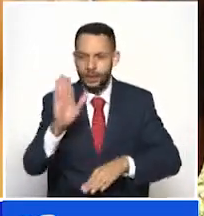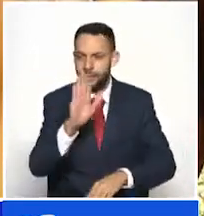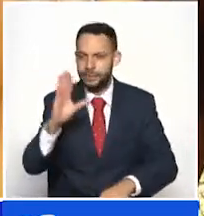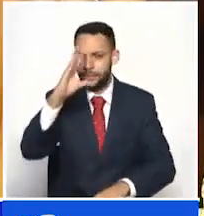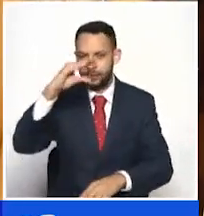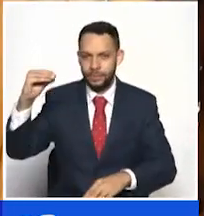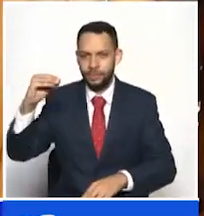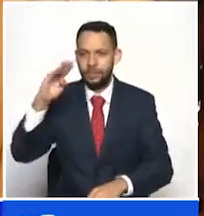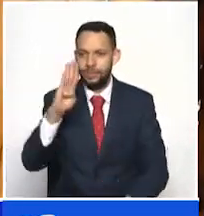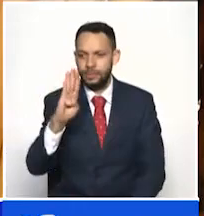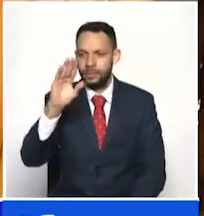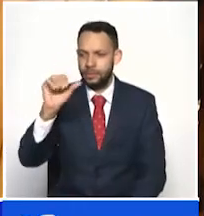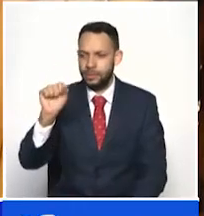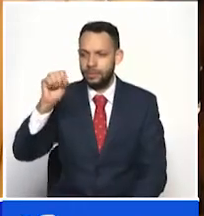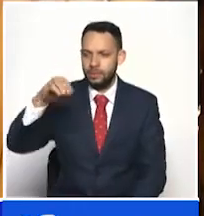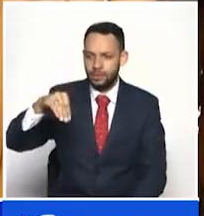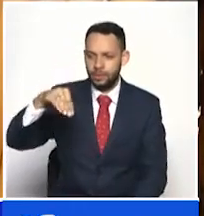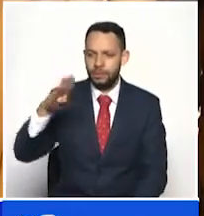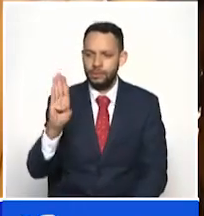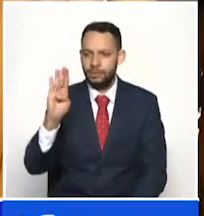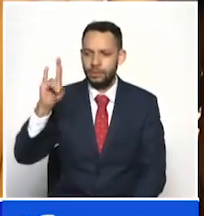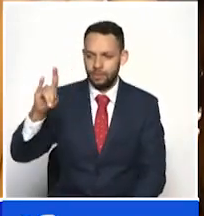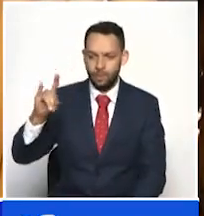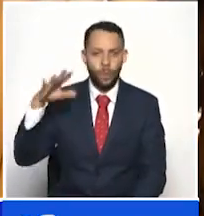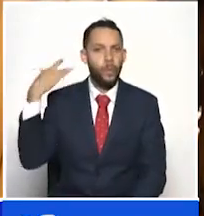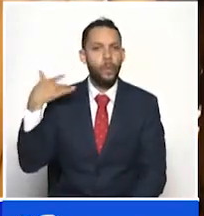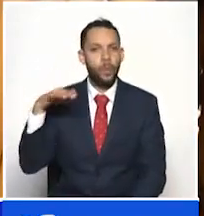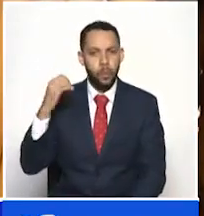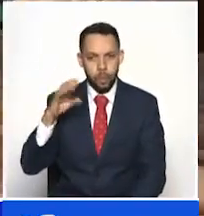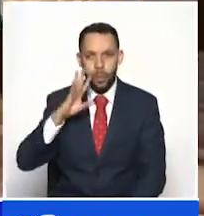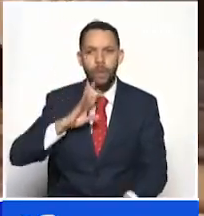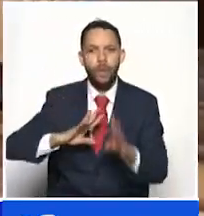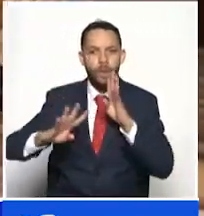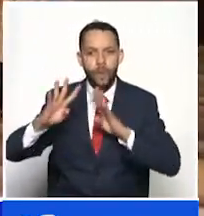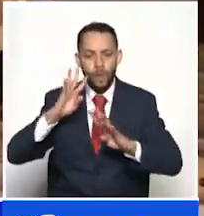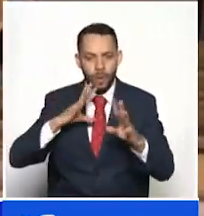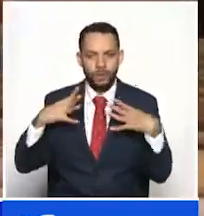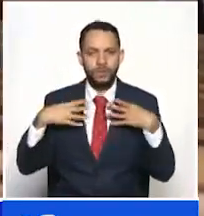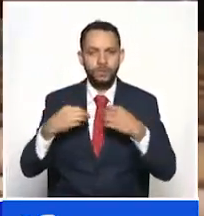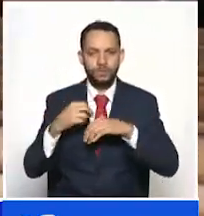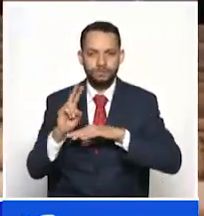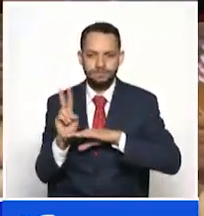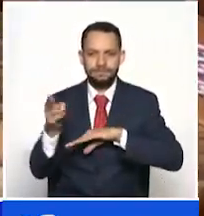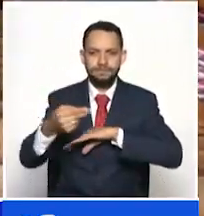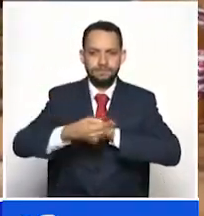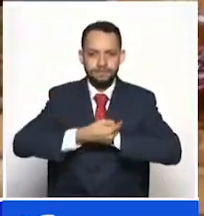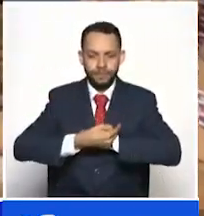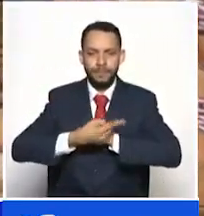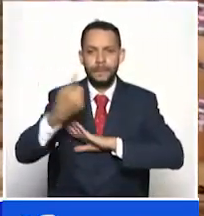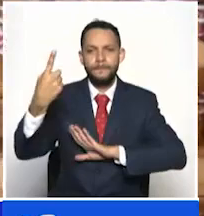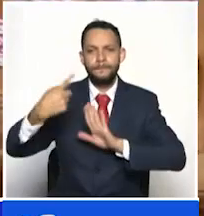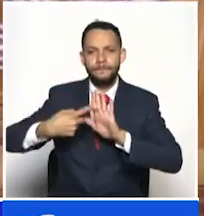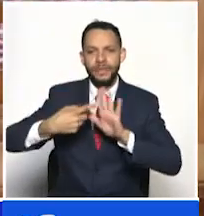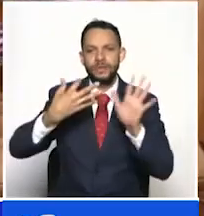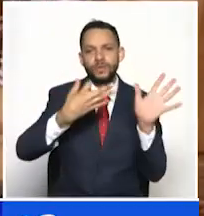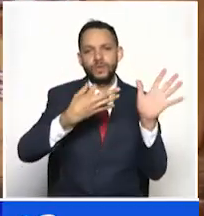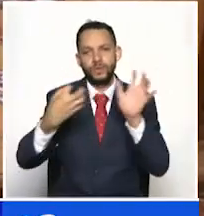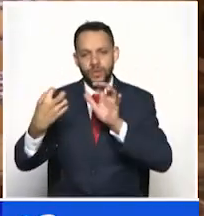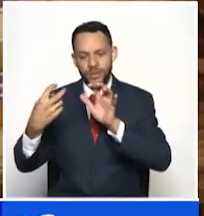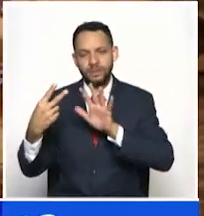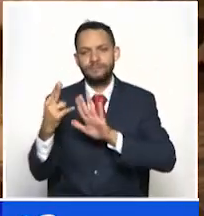de bambú de guadua un recurso renovable un recurso que tenemos 6.800 hectáreas en el departamento de adquiridos sostenibles y